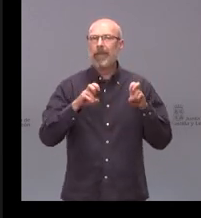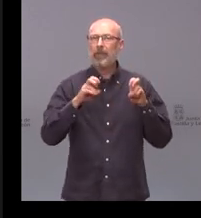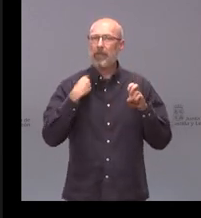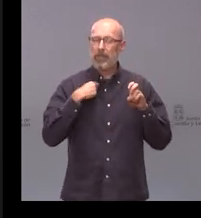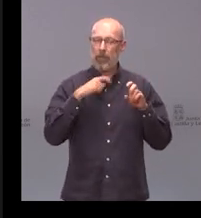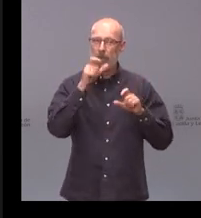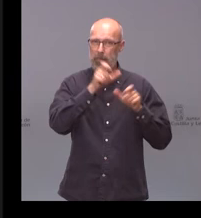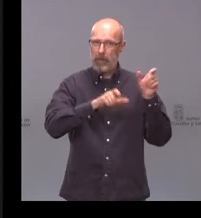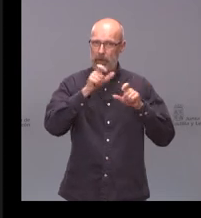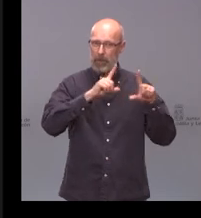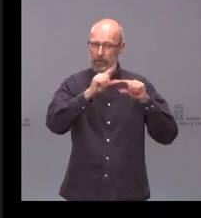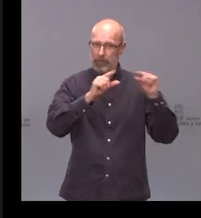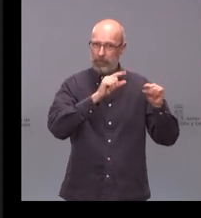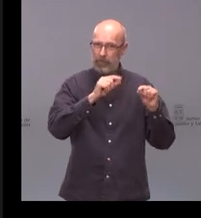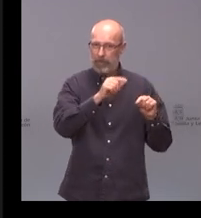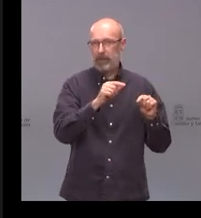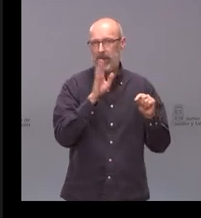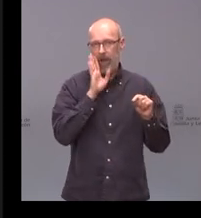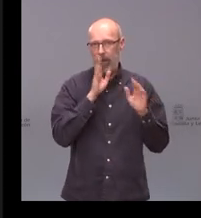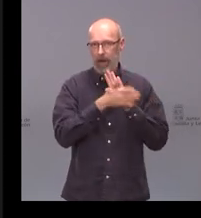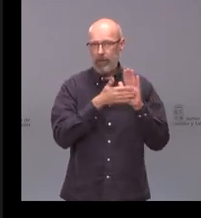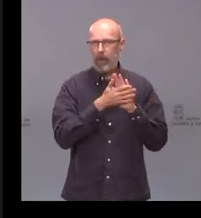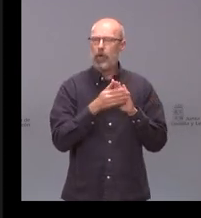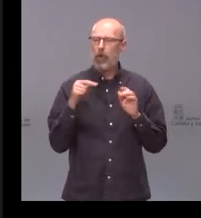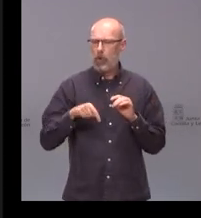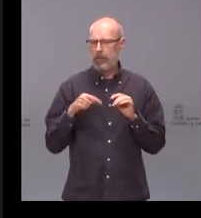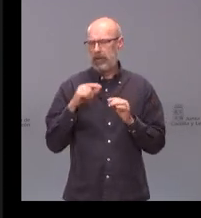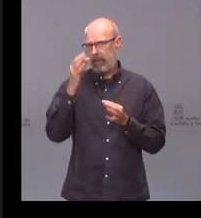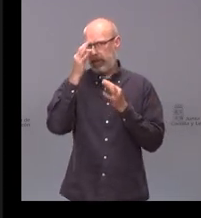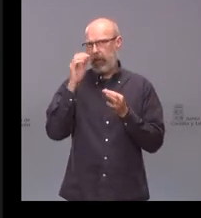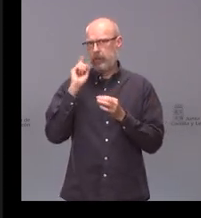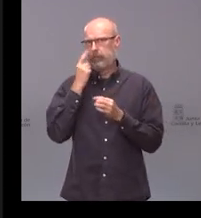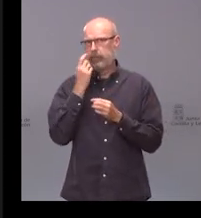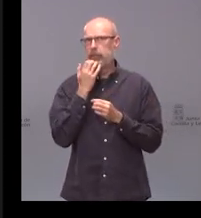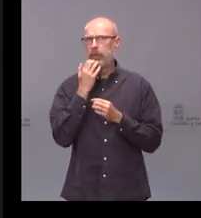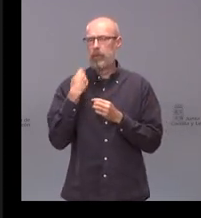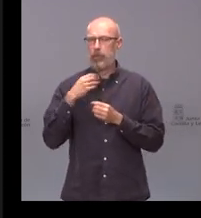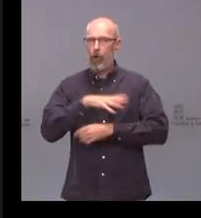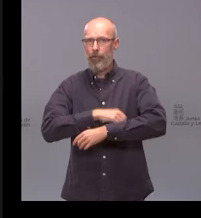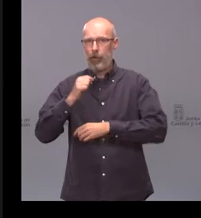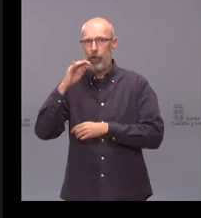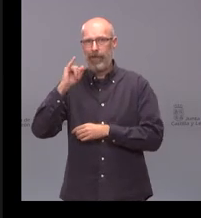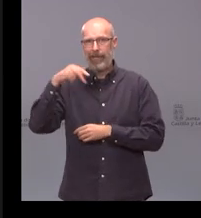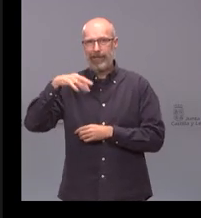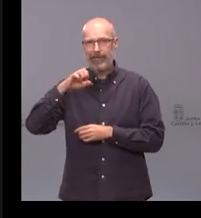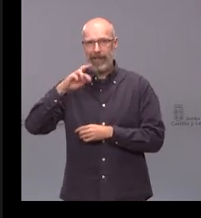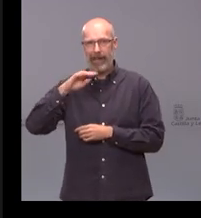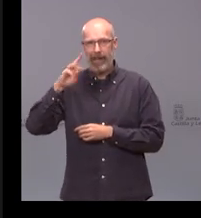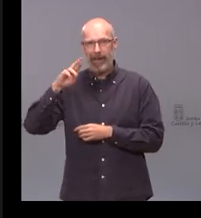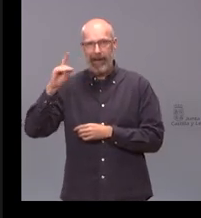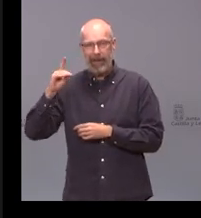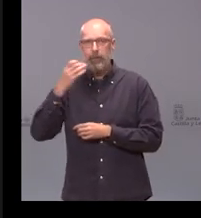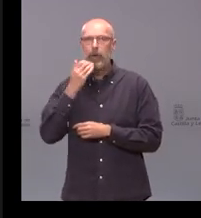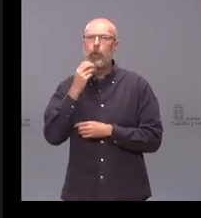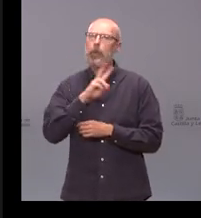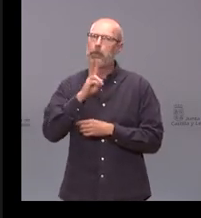que él ya ha mencionado uno de los datos que hemos conocido estos días es que en el último marco los fondos Interreg ha recibido más más dinero Valladolid que Zamora